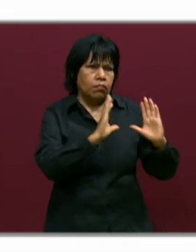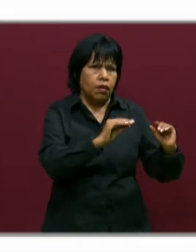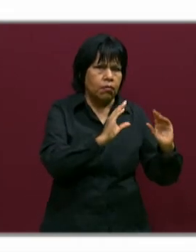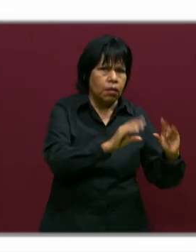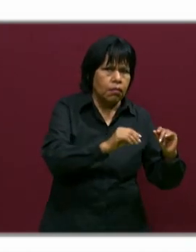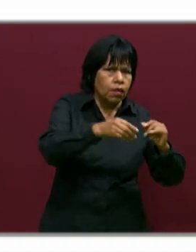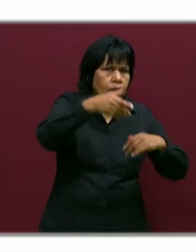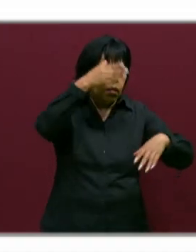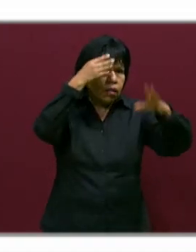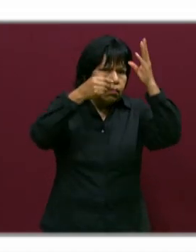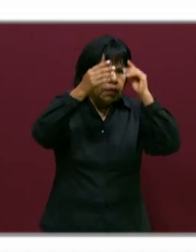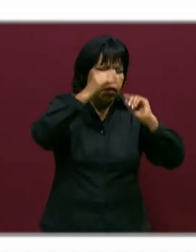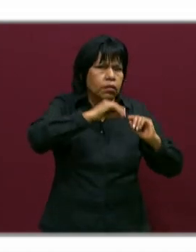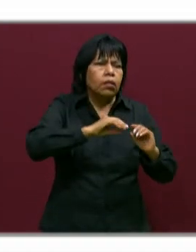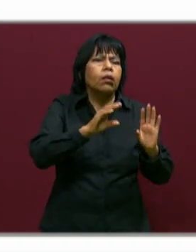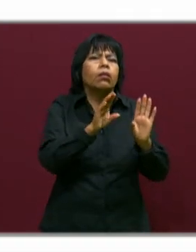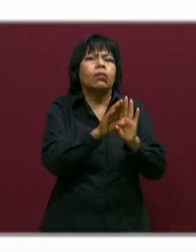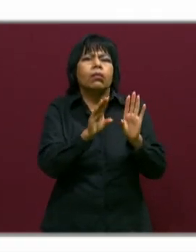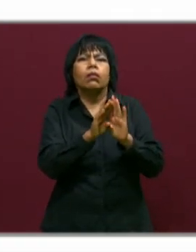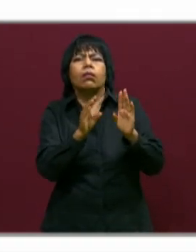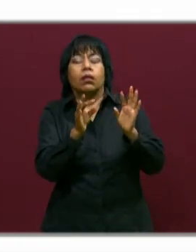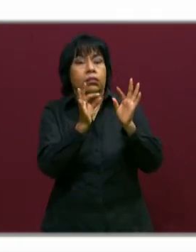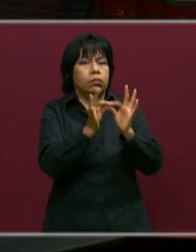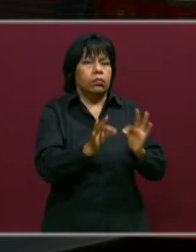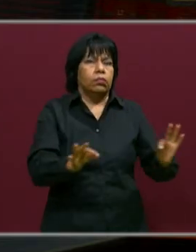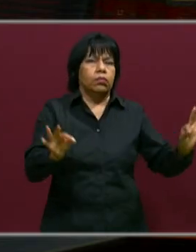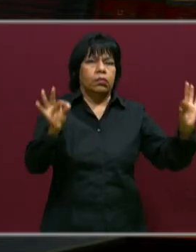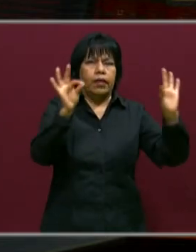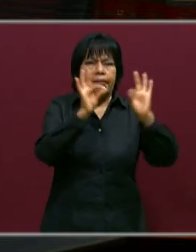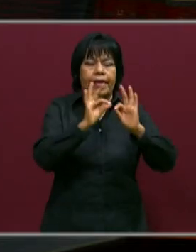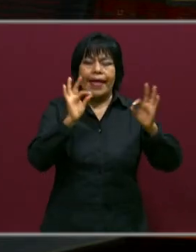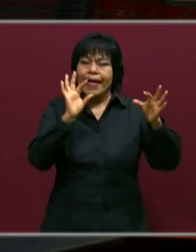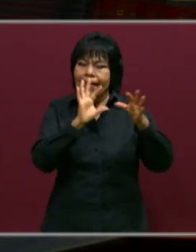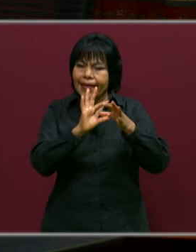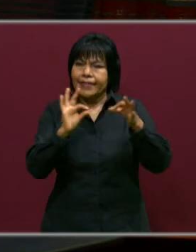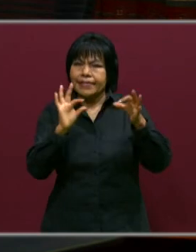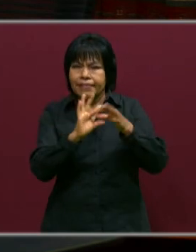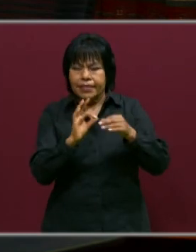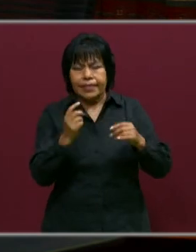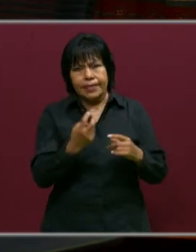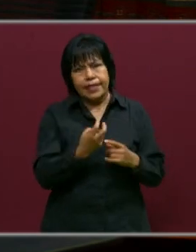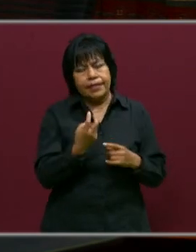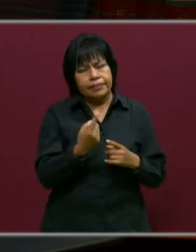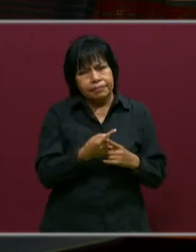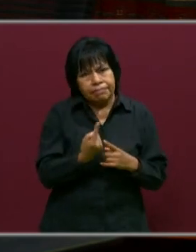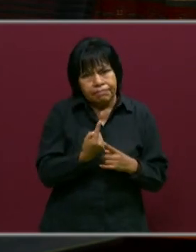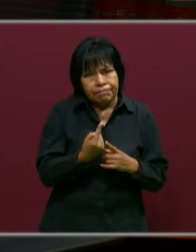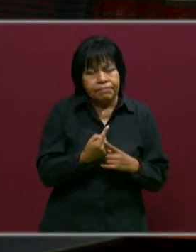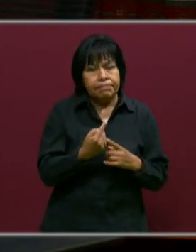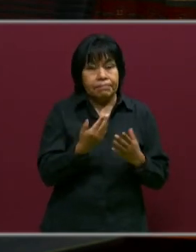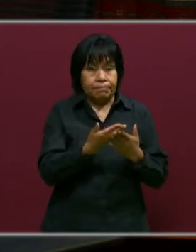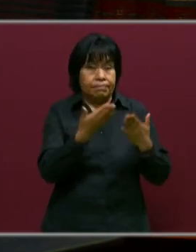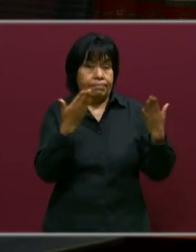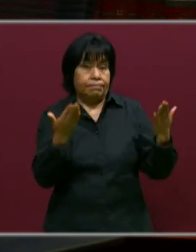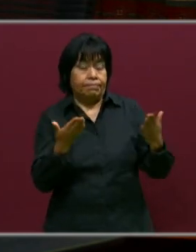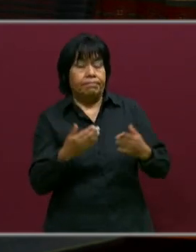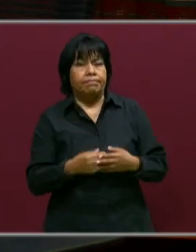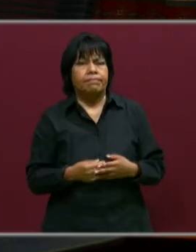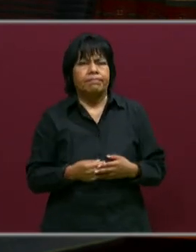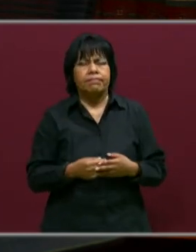aprendizaje. Bueno, aquí es importante mencionar que en estos momentos